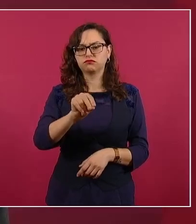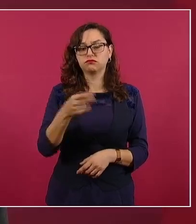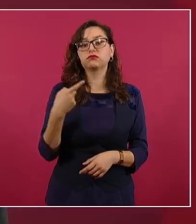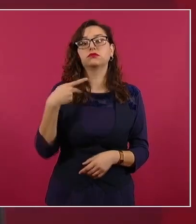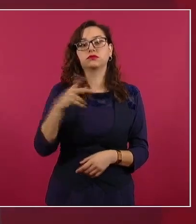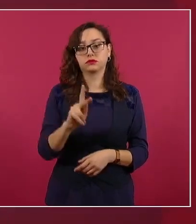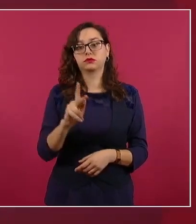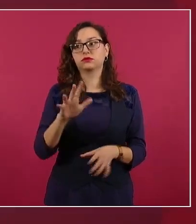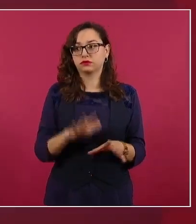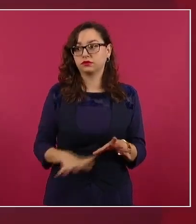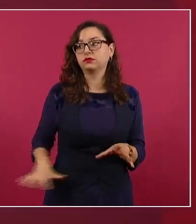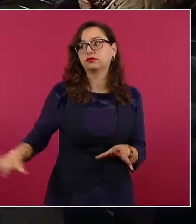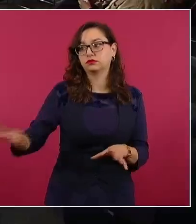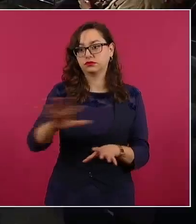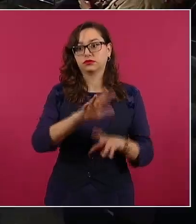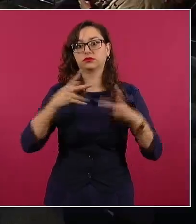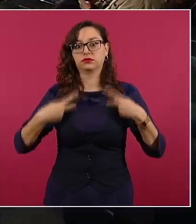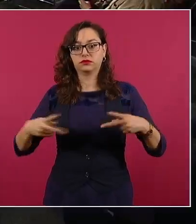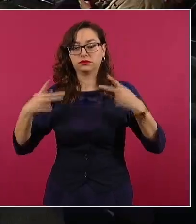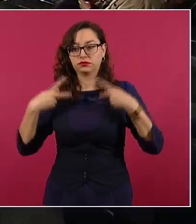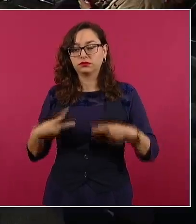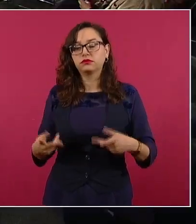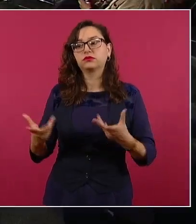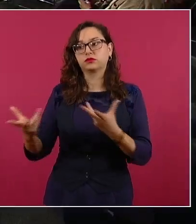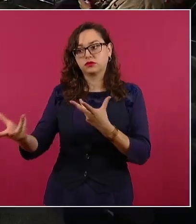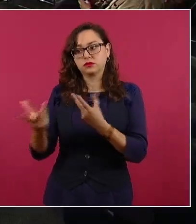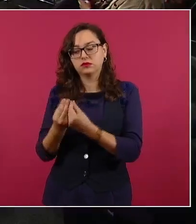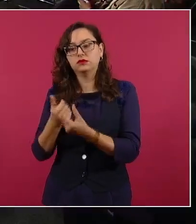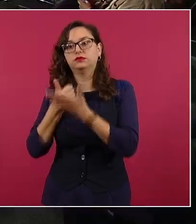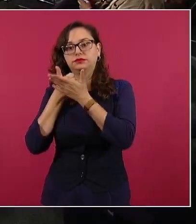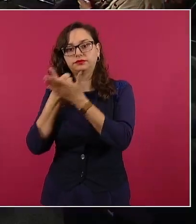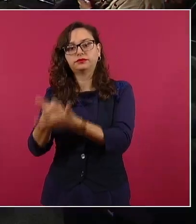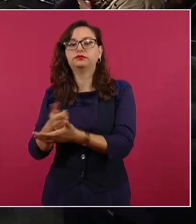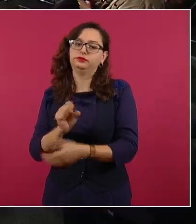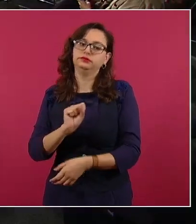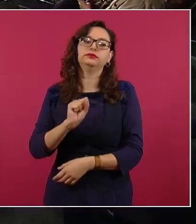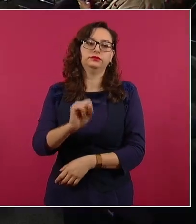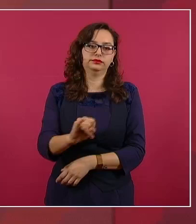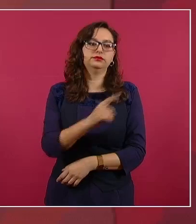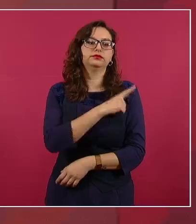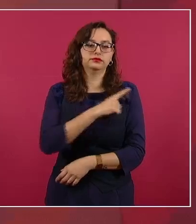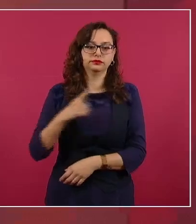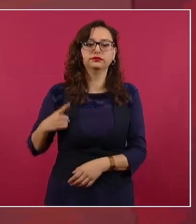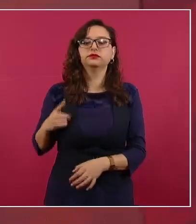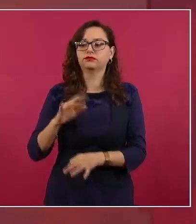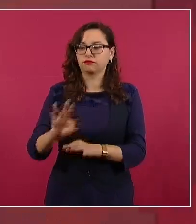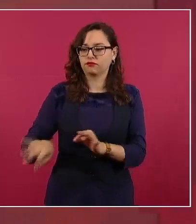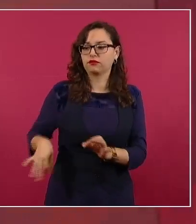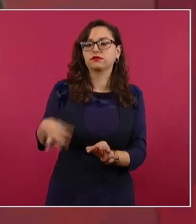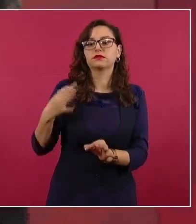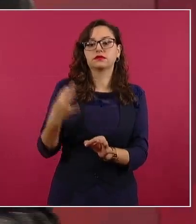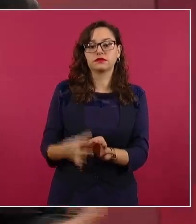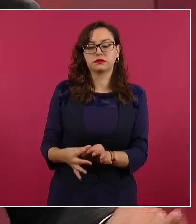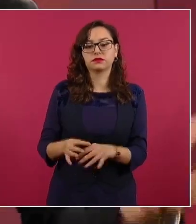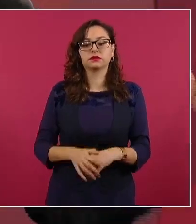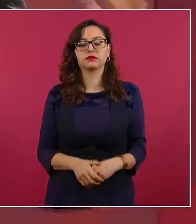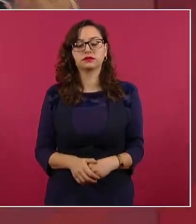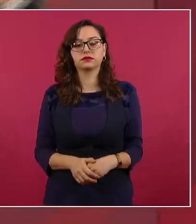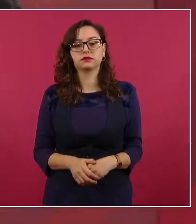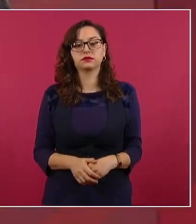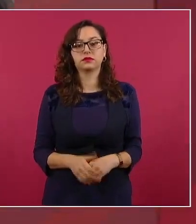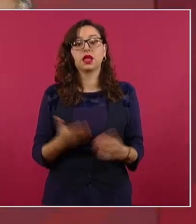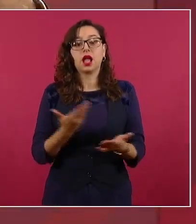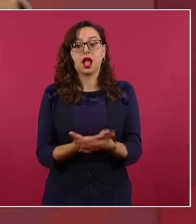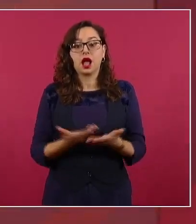Bueno, ¿qué se está haciendo ahora? Ahora se va a fortalecer